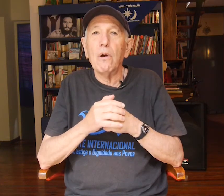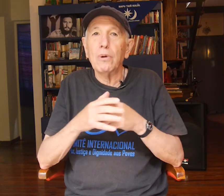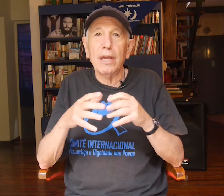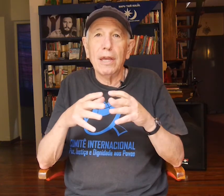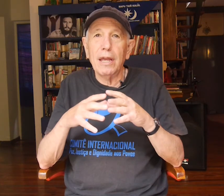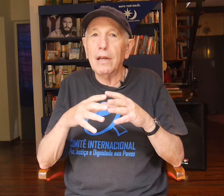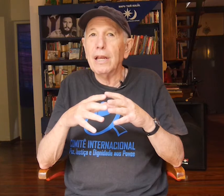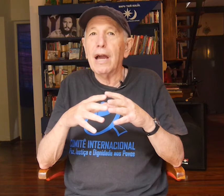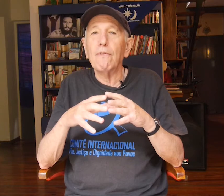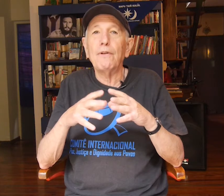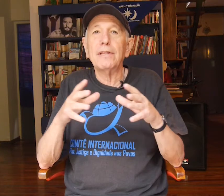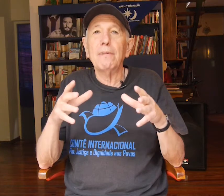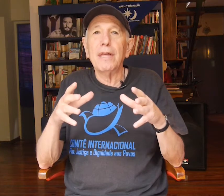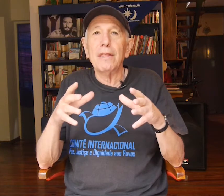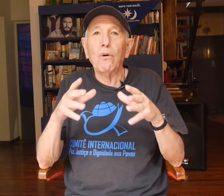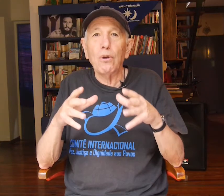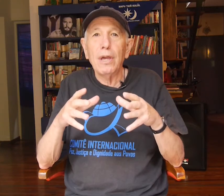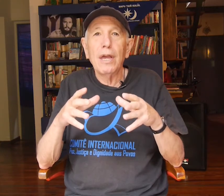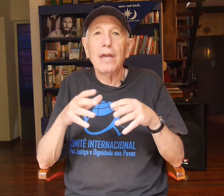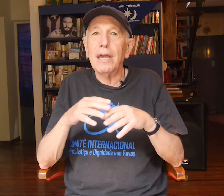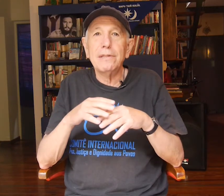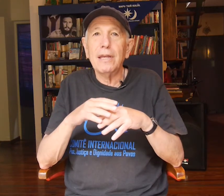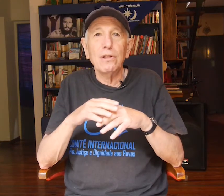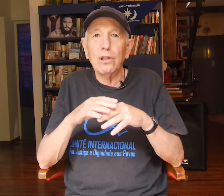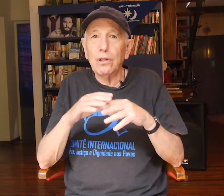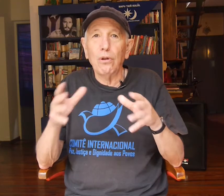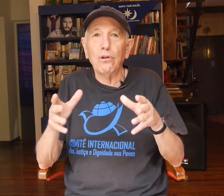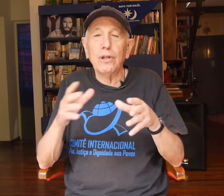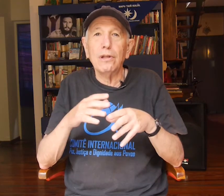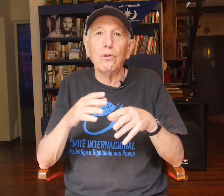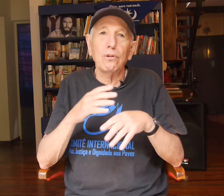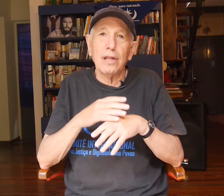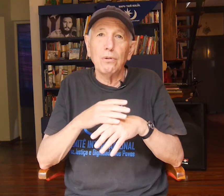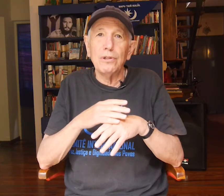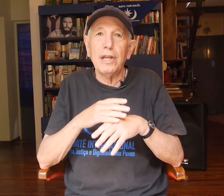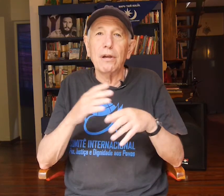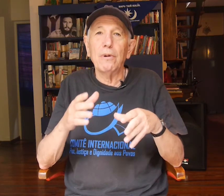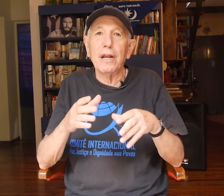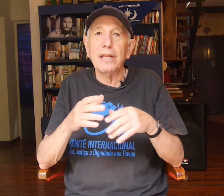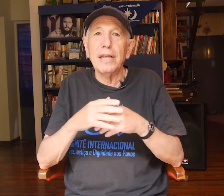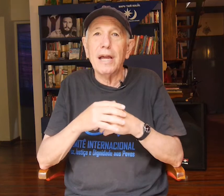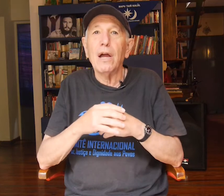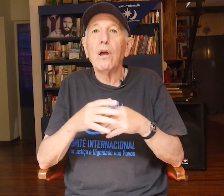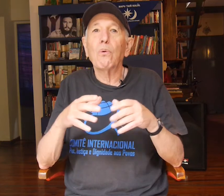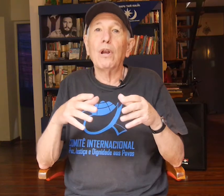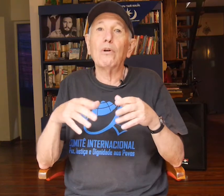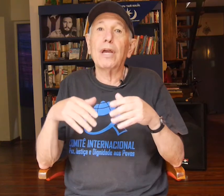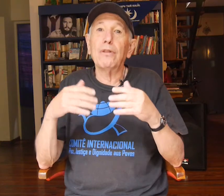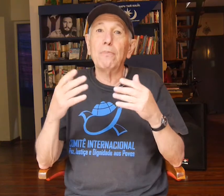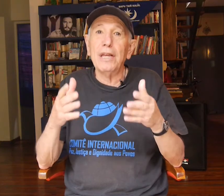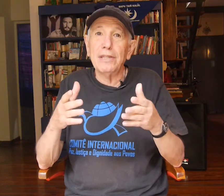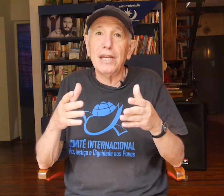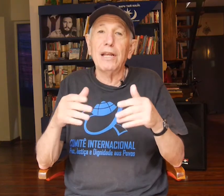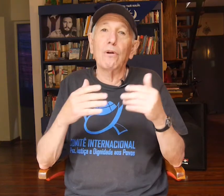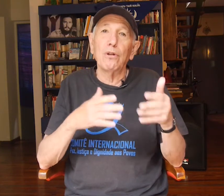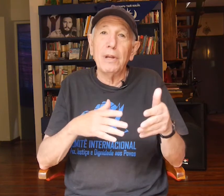aunque la conflictividad hoy es en los dos territorios, tanto en Chile como en Argentina o en lo